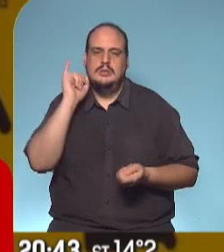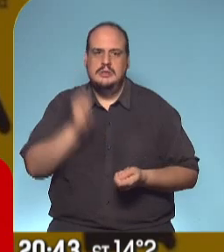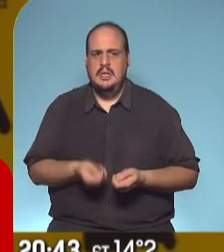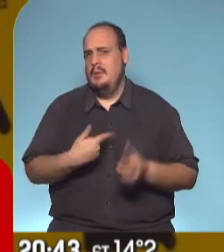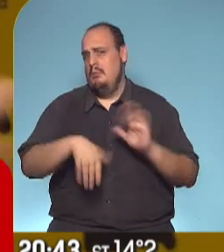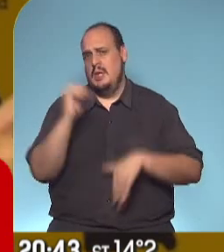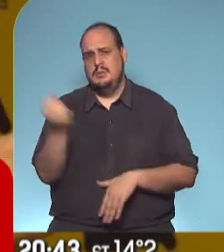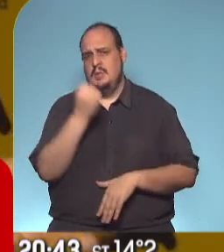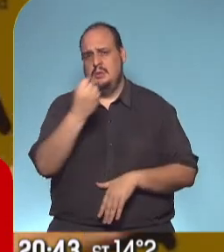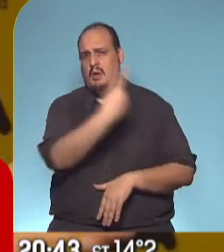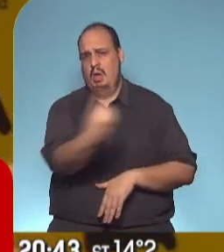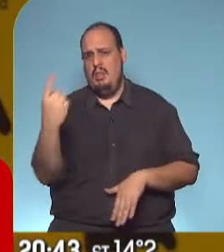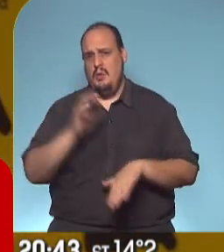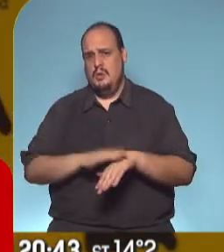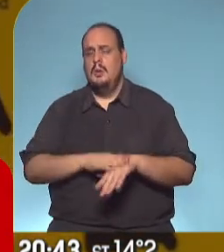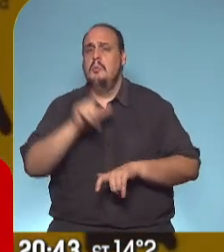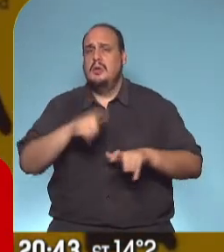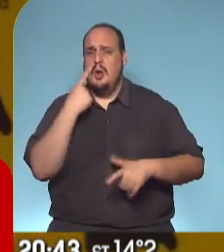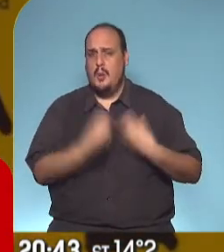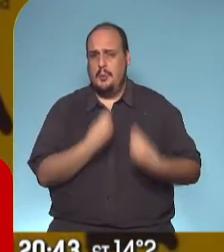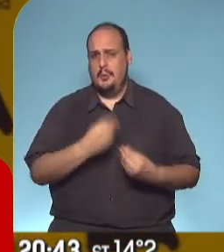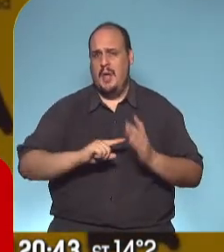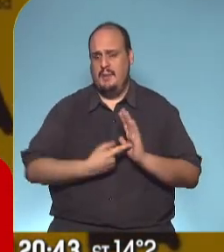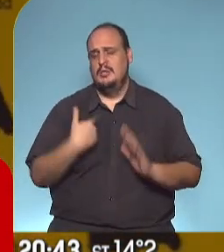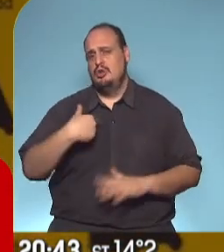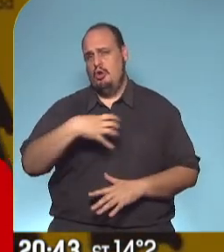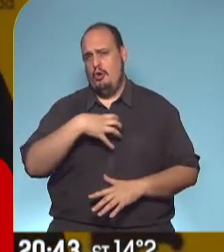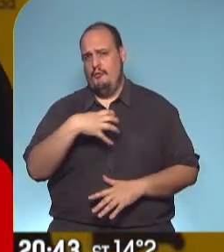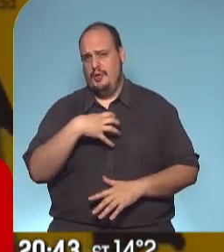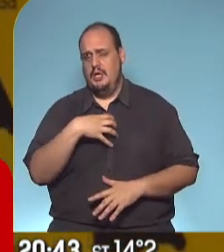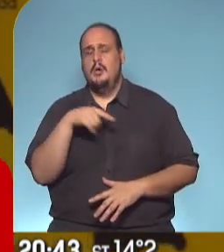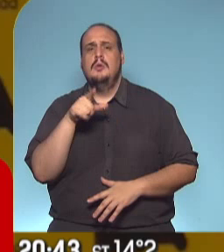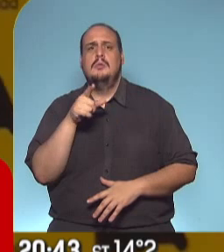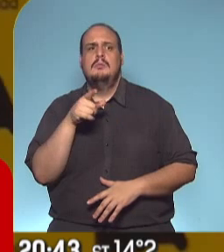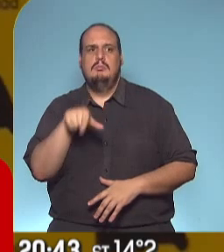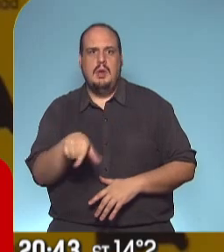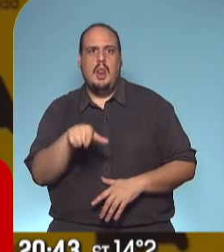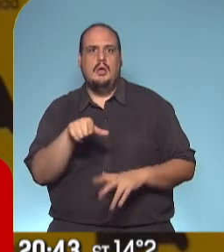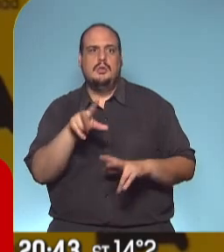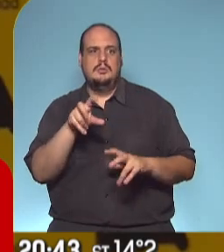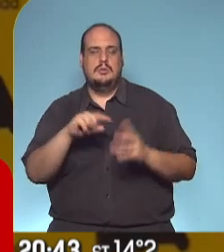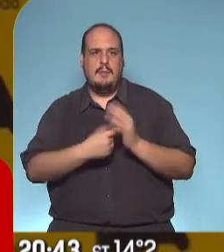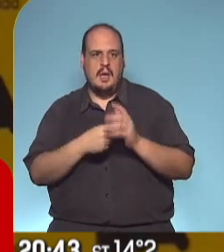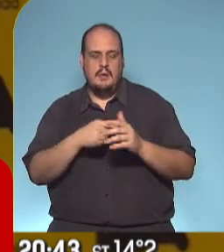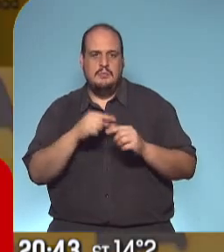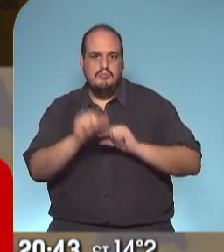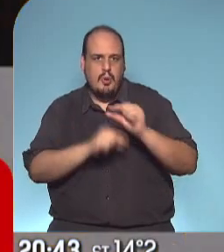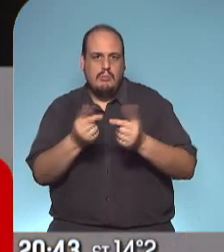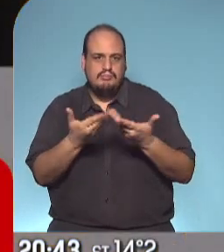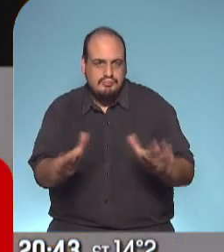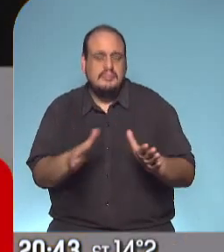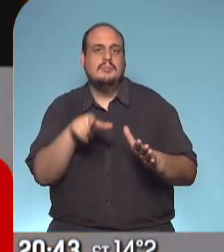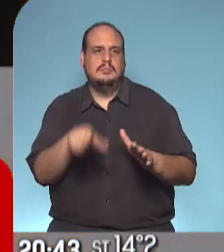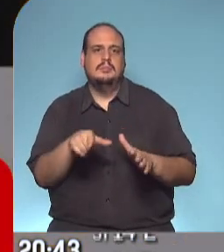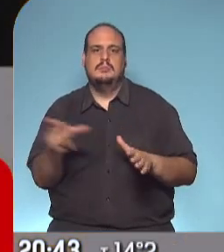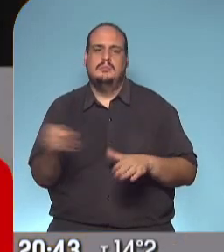cada uno. Yo confío en los porteños, pero tenemos que cumplir para poder ir adelante con el plan de puesta en marcha de la ciudad. El lunes volverán aquellos